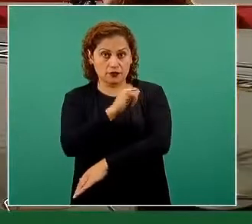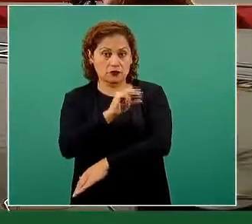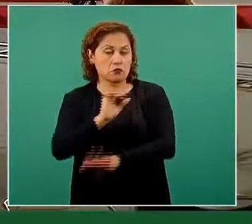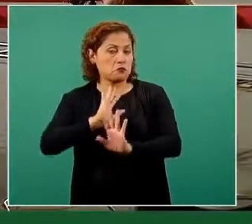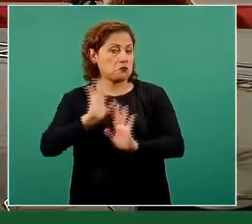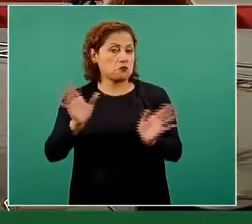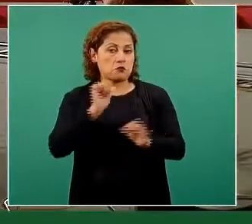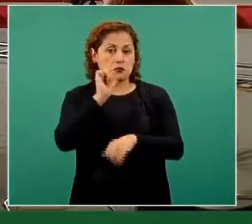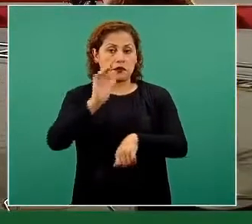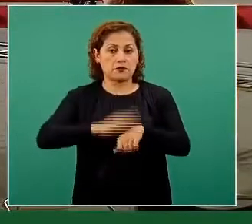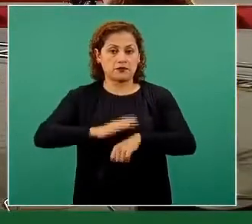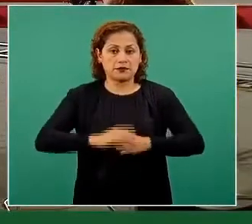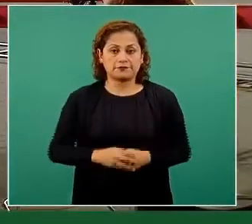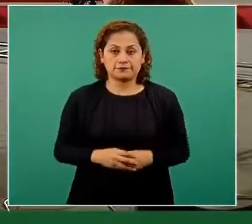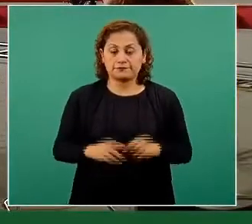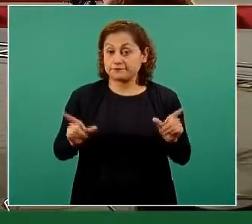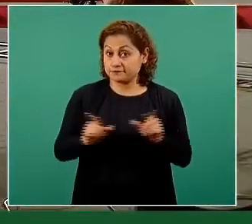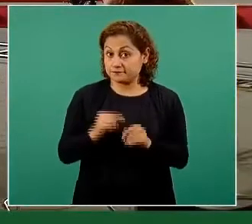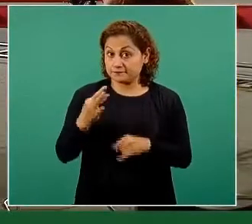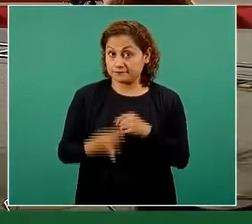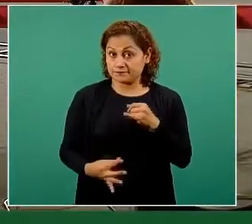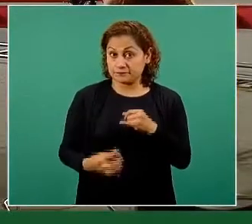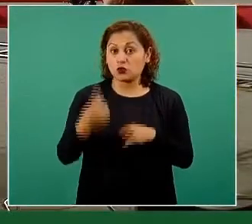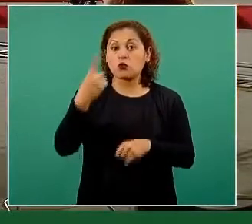Este es el último, creo que hay otro. Uno más.